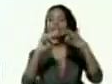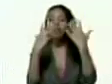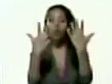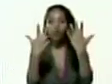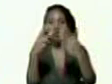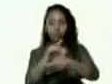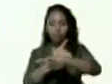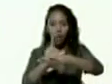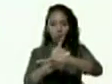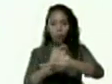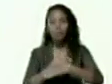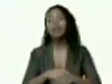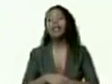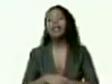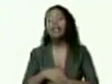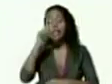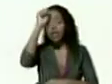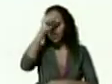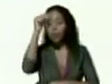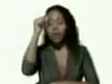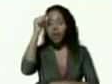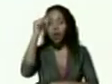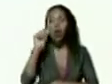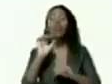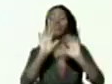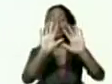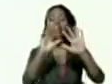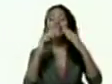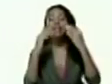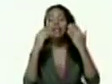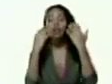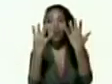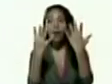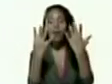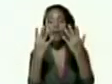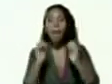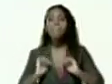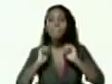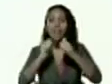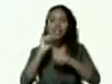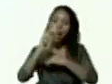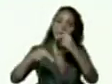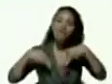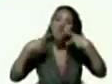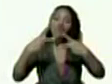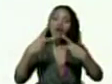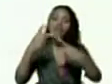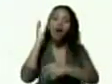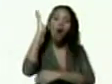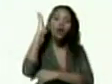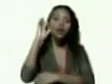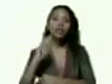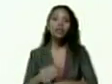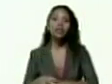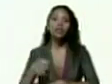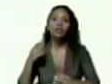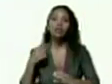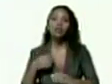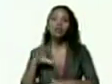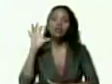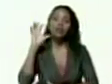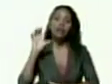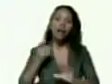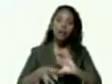y el domingo 19 arranca la nueva jornada de carnetización del Partido